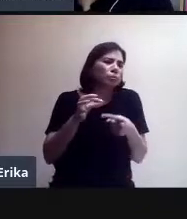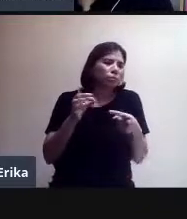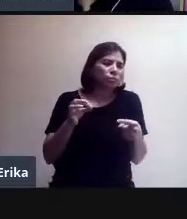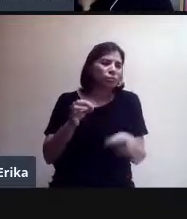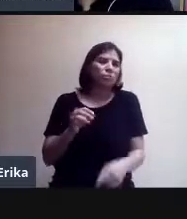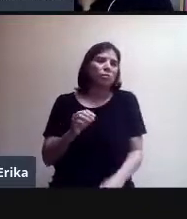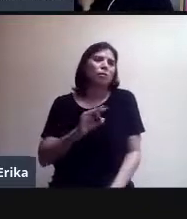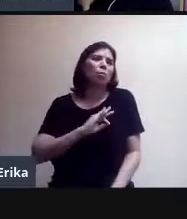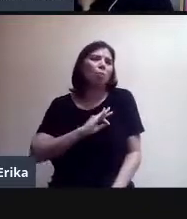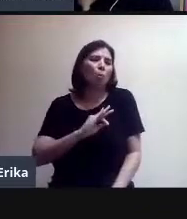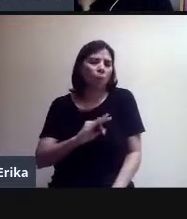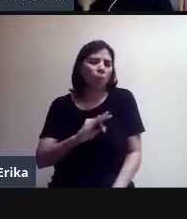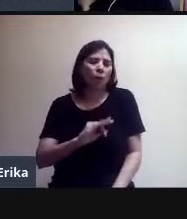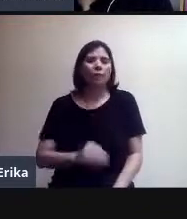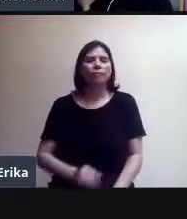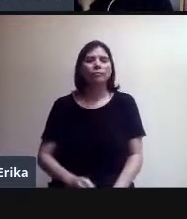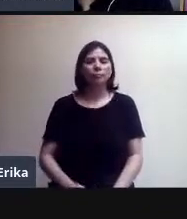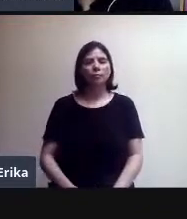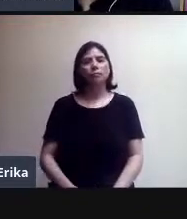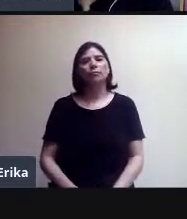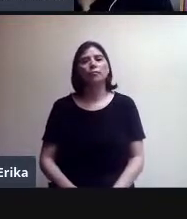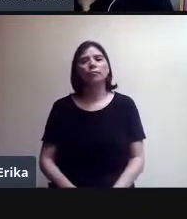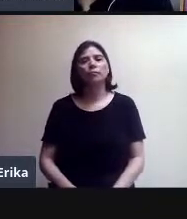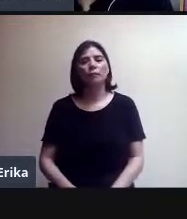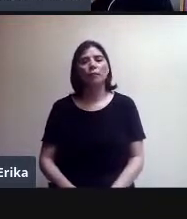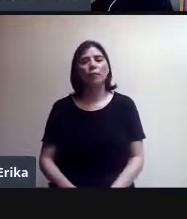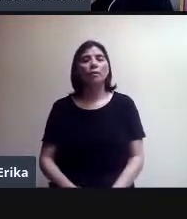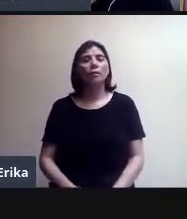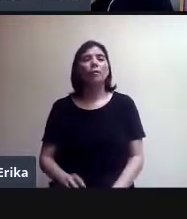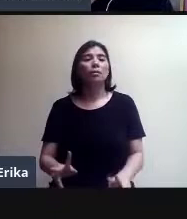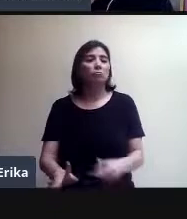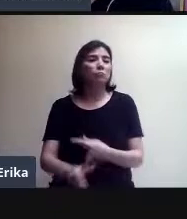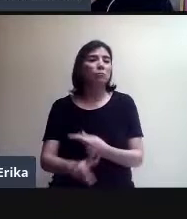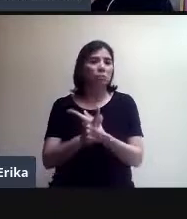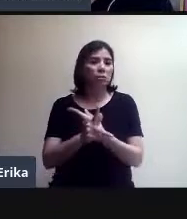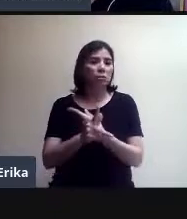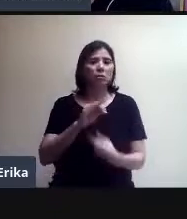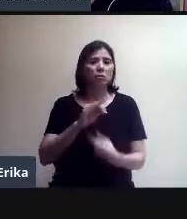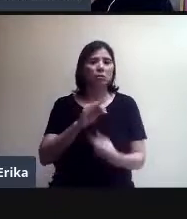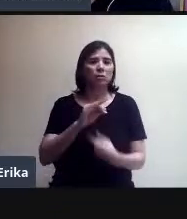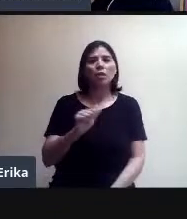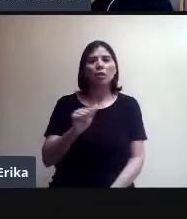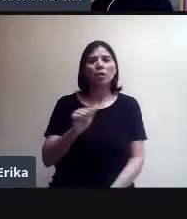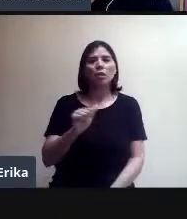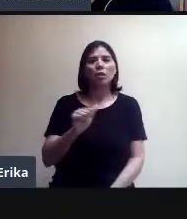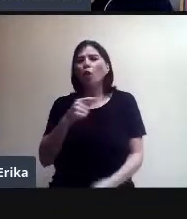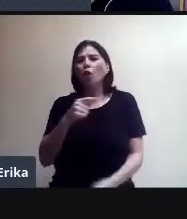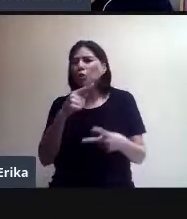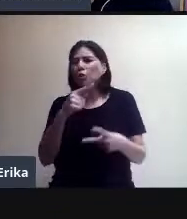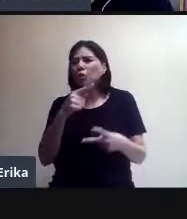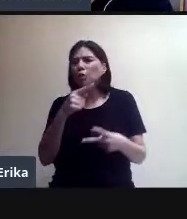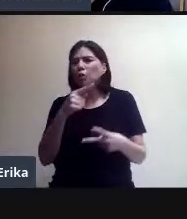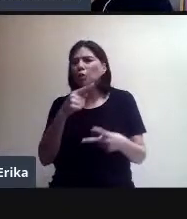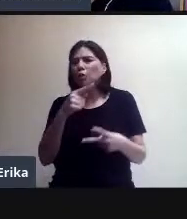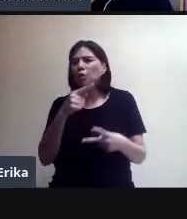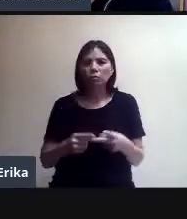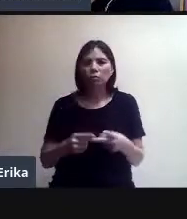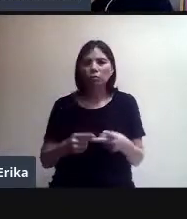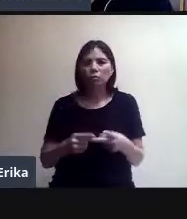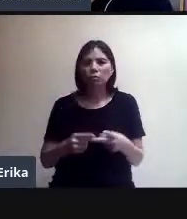características de esa reunión en particular, de esa videollamada. Esta opción activa o desactiva el micrófono.